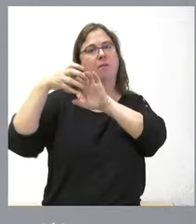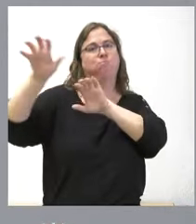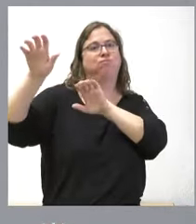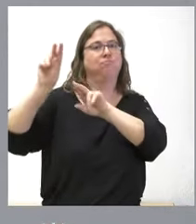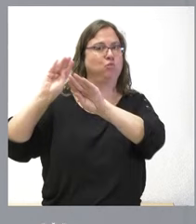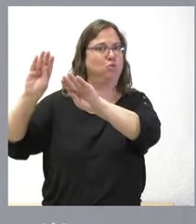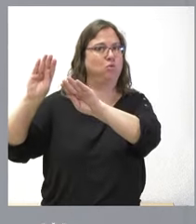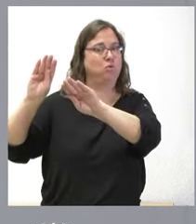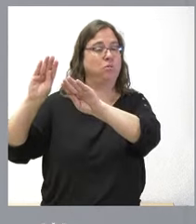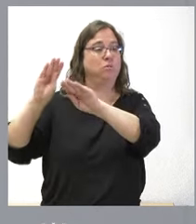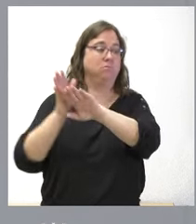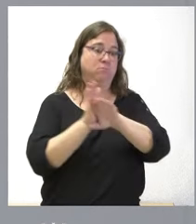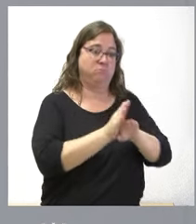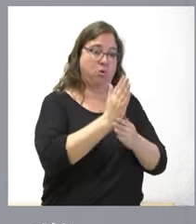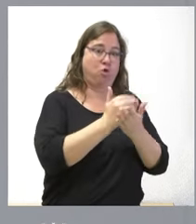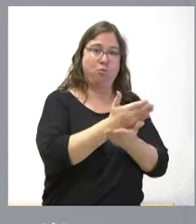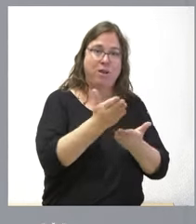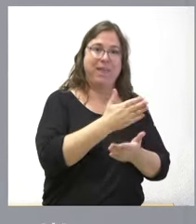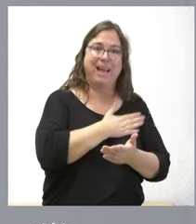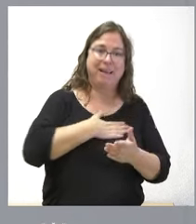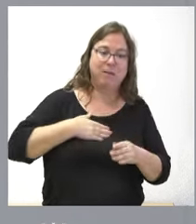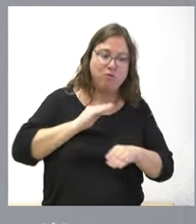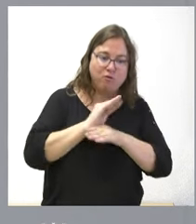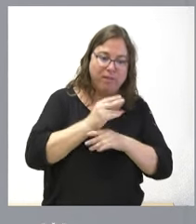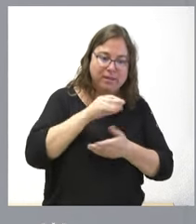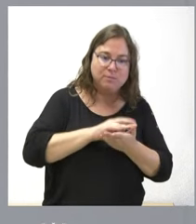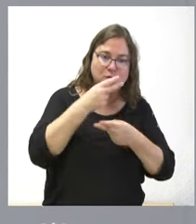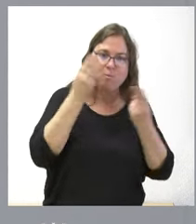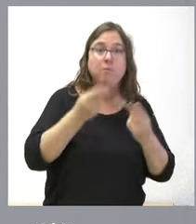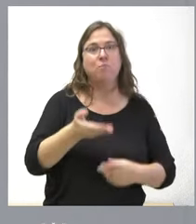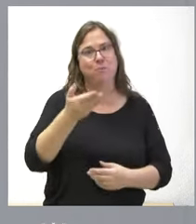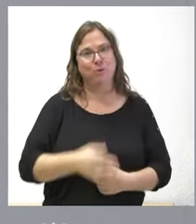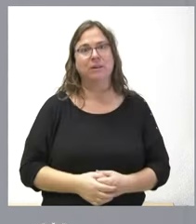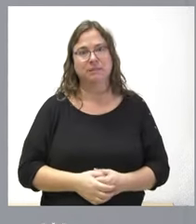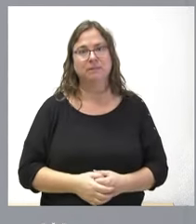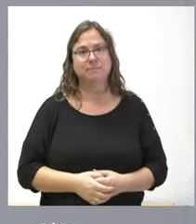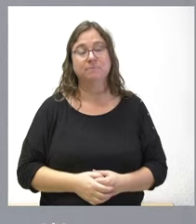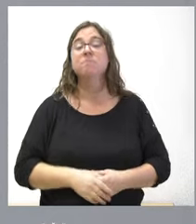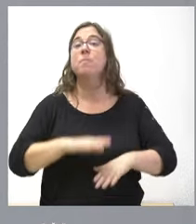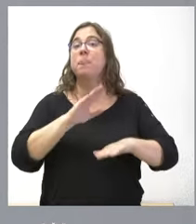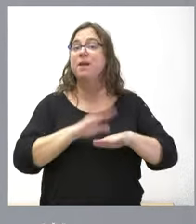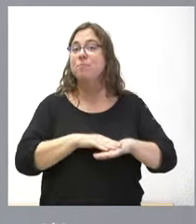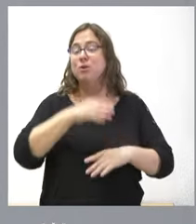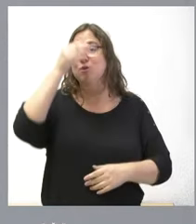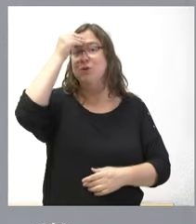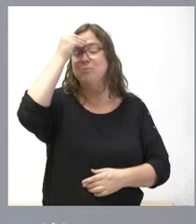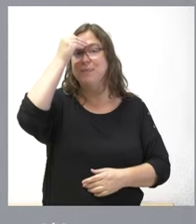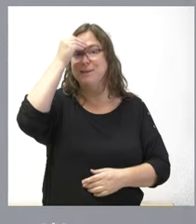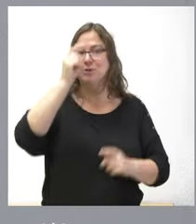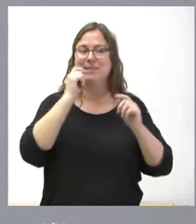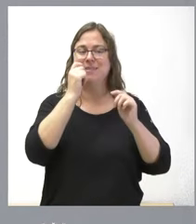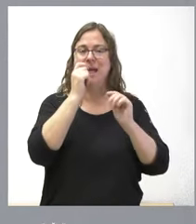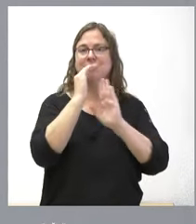a aquellas comunidades autónomas que tenemos que seguir financiando nuestros servicios públicos esto es muy importante y por eso yo creo que el que se eleva rango de ley